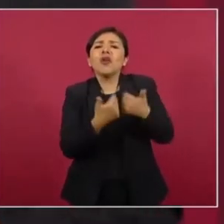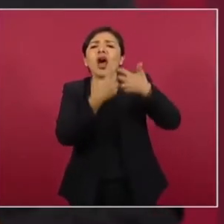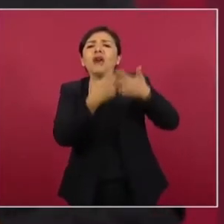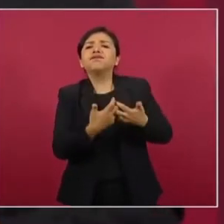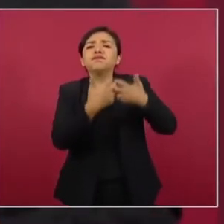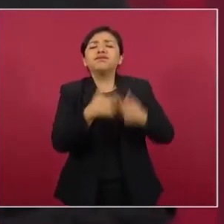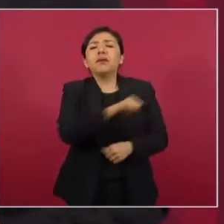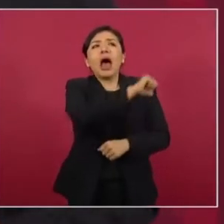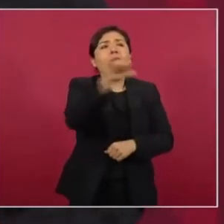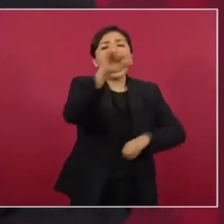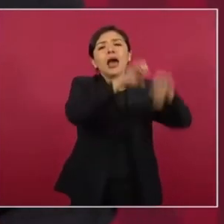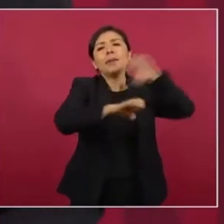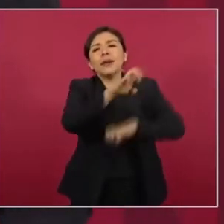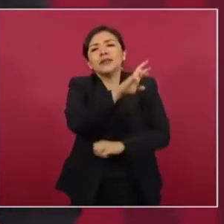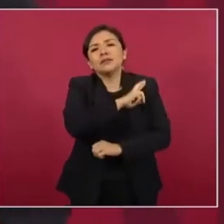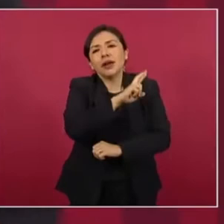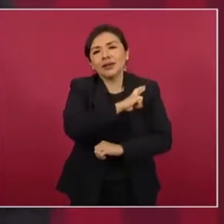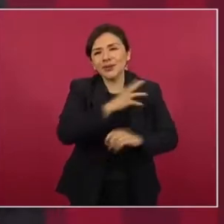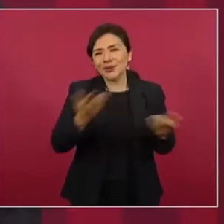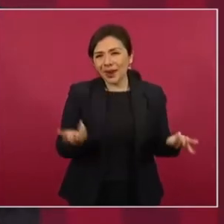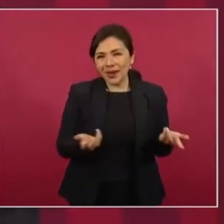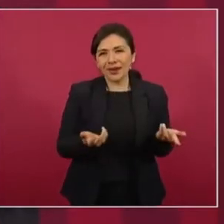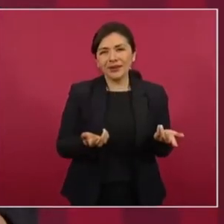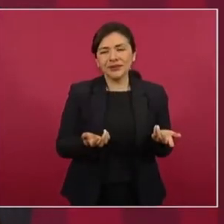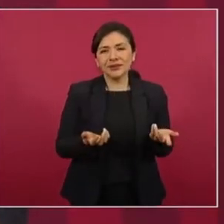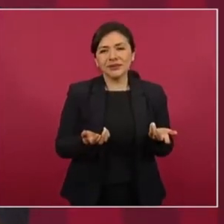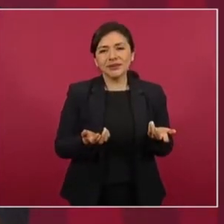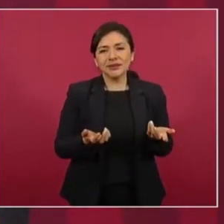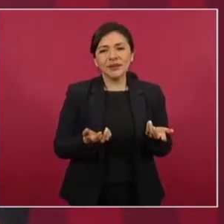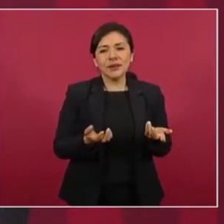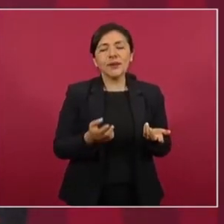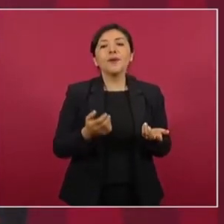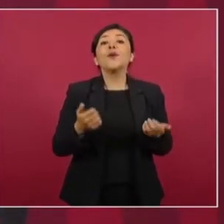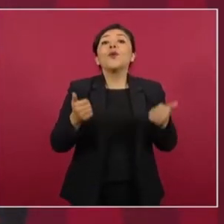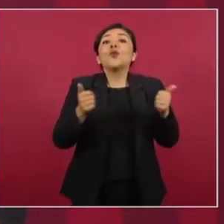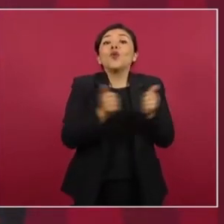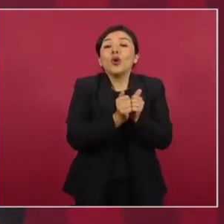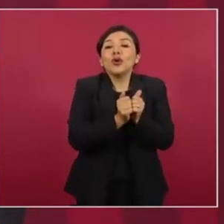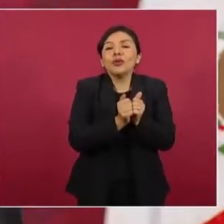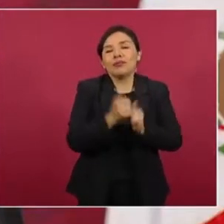las particulares con gas